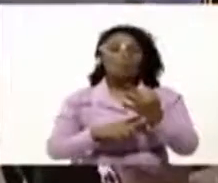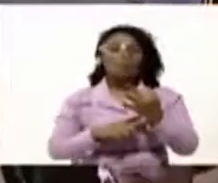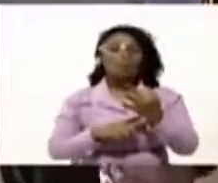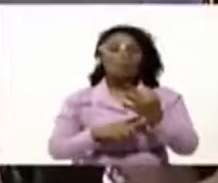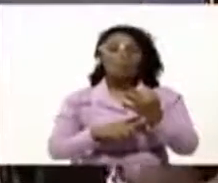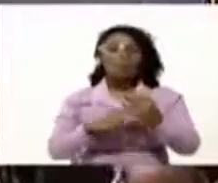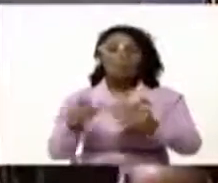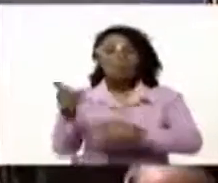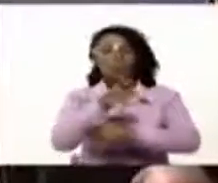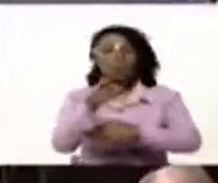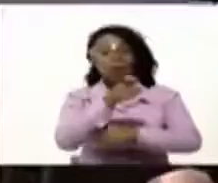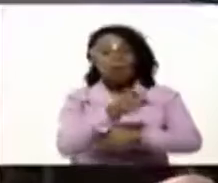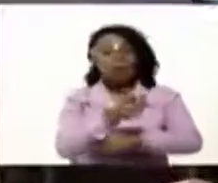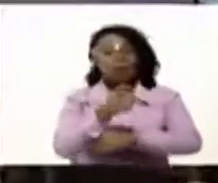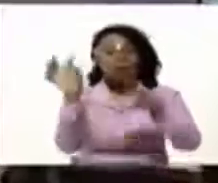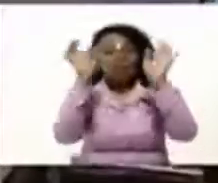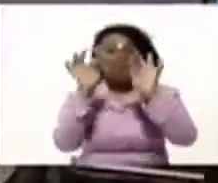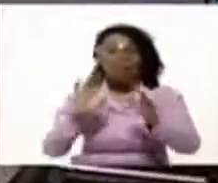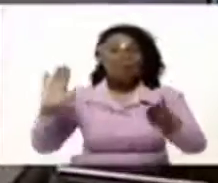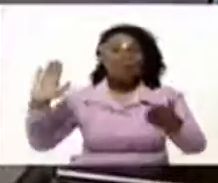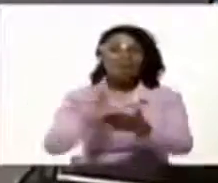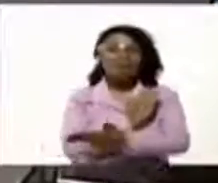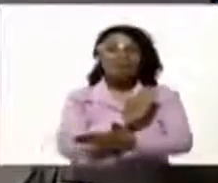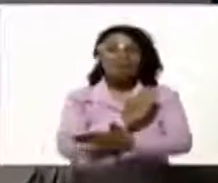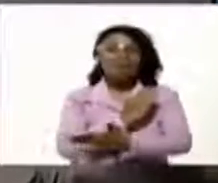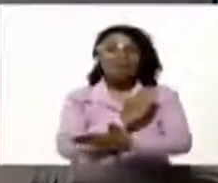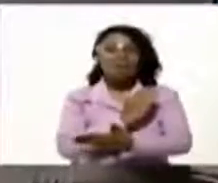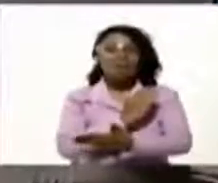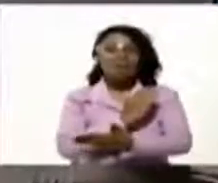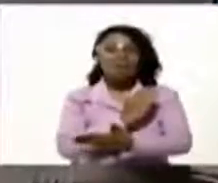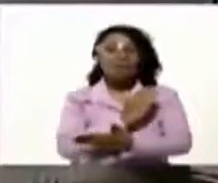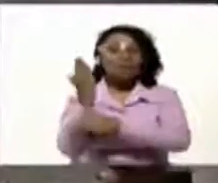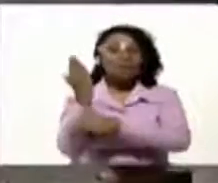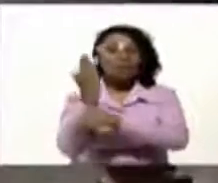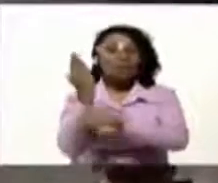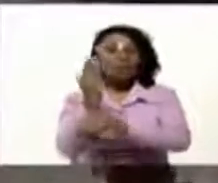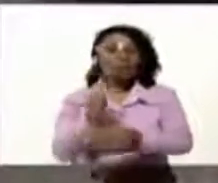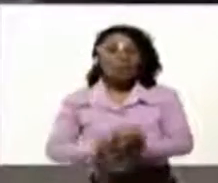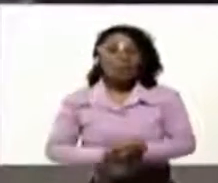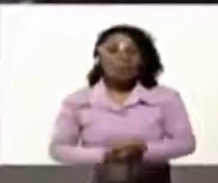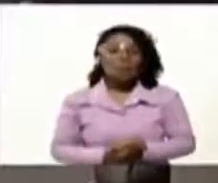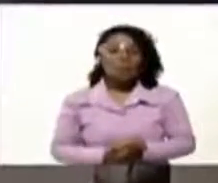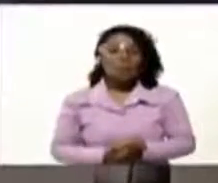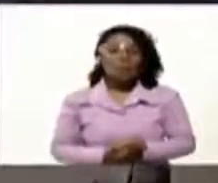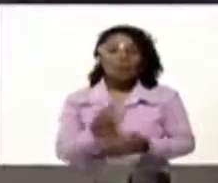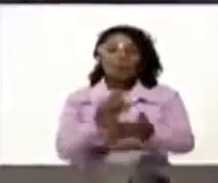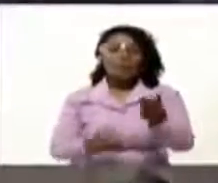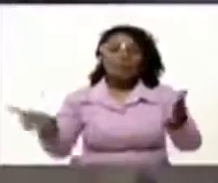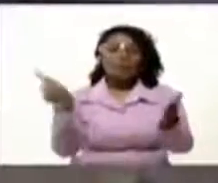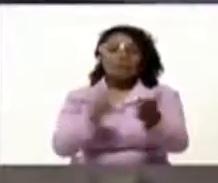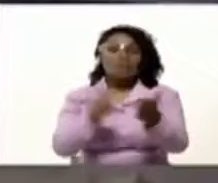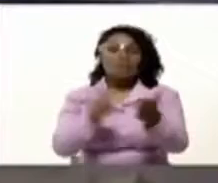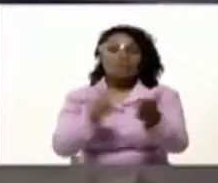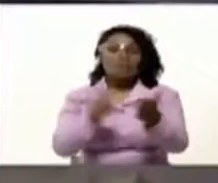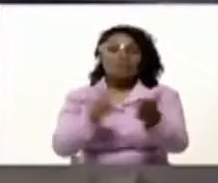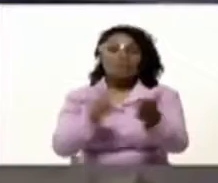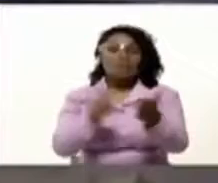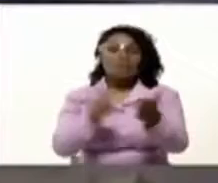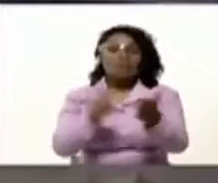Vas buscando la forma de que se levanten las sanciones. Y ratifico lo que dije ayer.